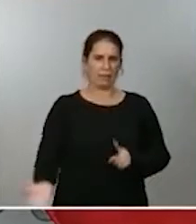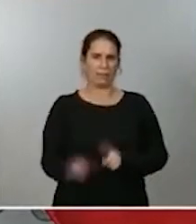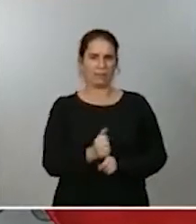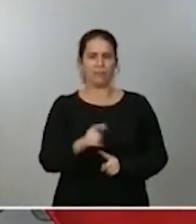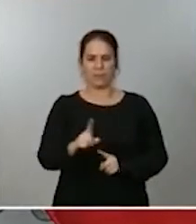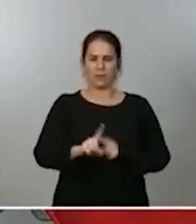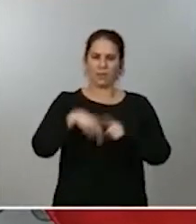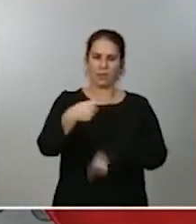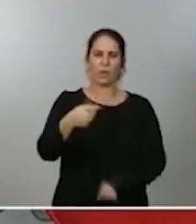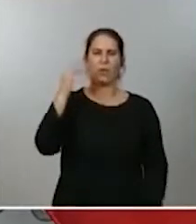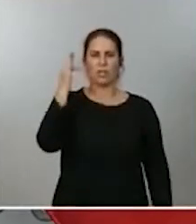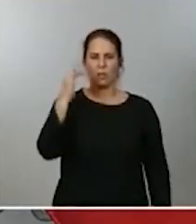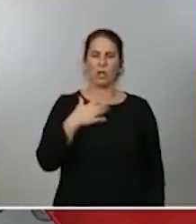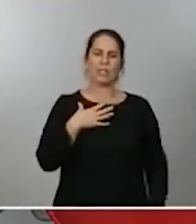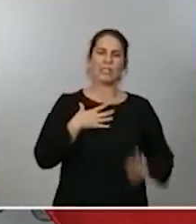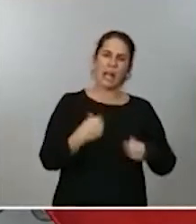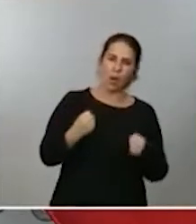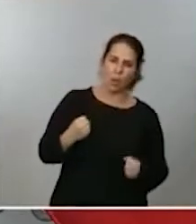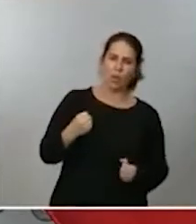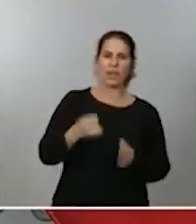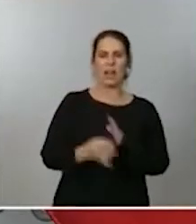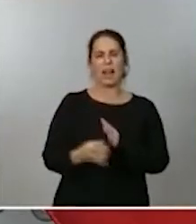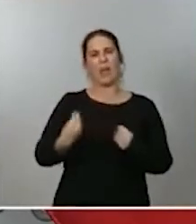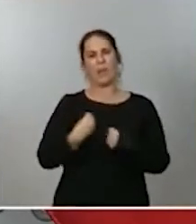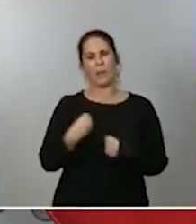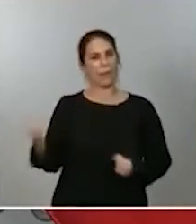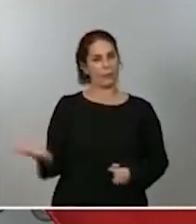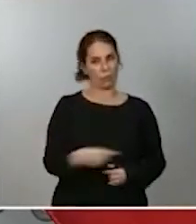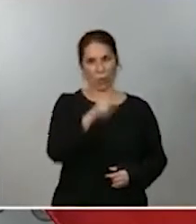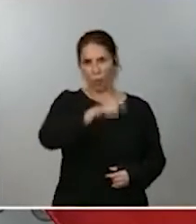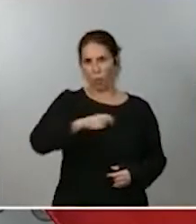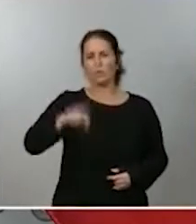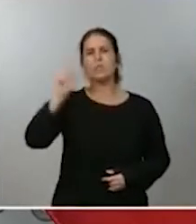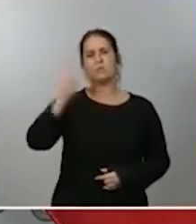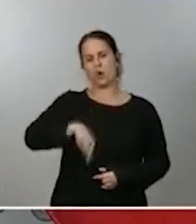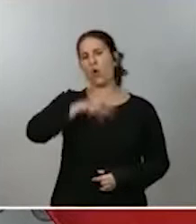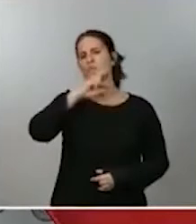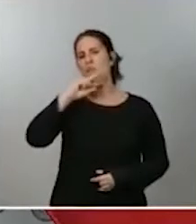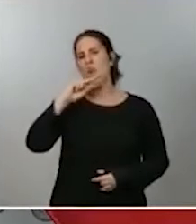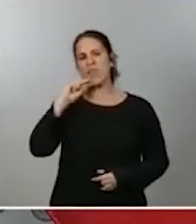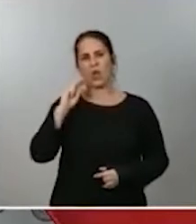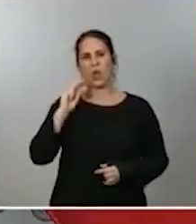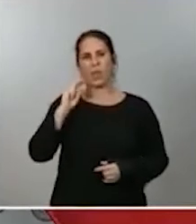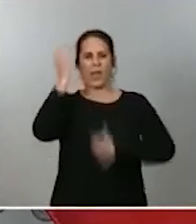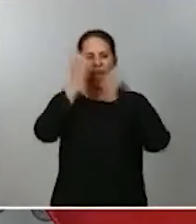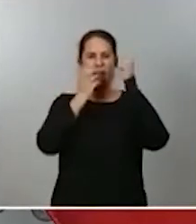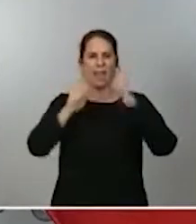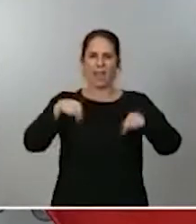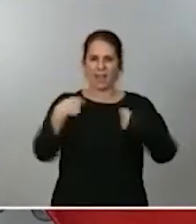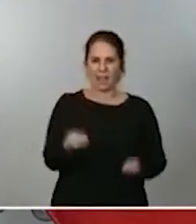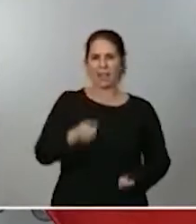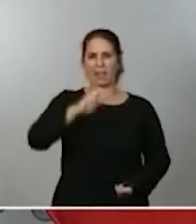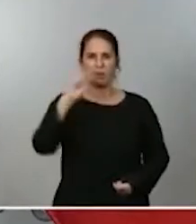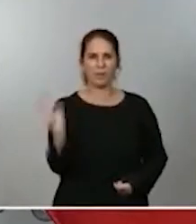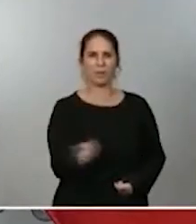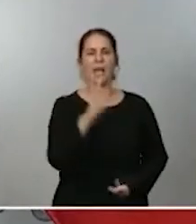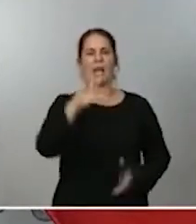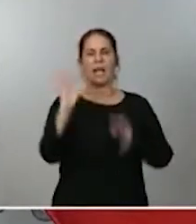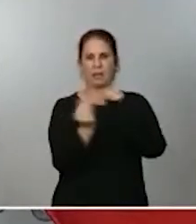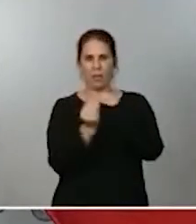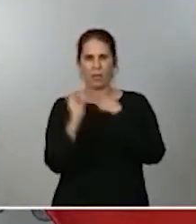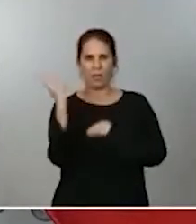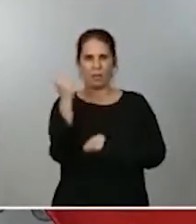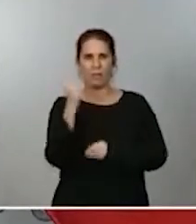calidad de vida de todos los ciudadanos, también en la conservación de la biodiversidad y en la adaptación a este cambio climático.